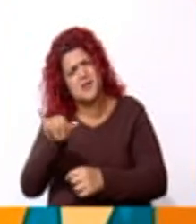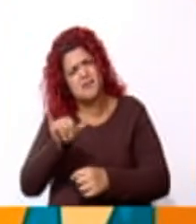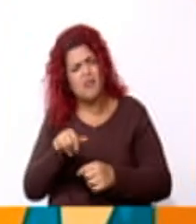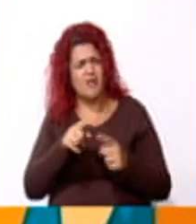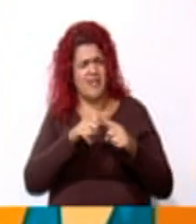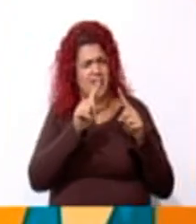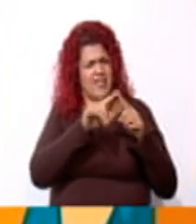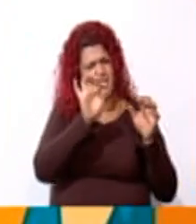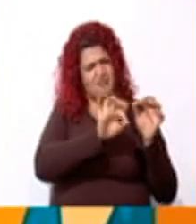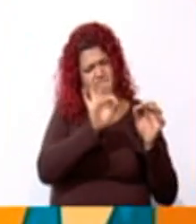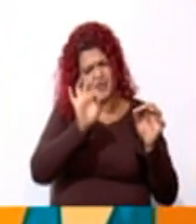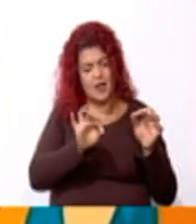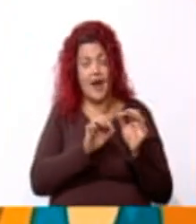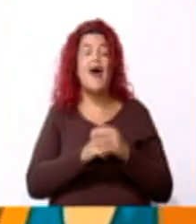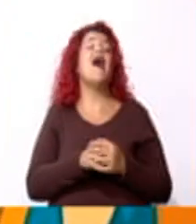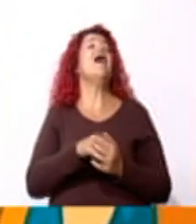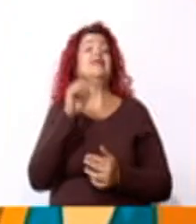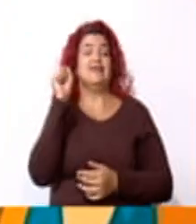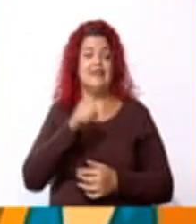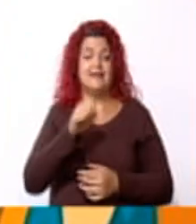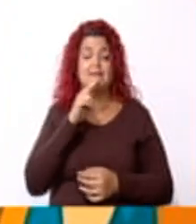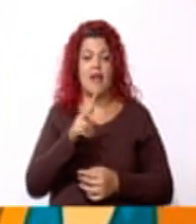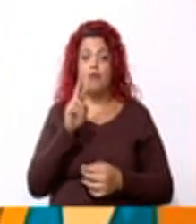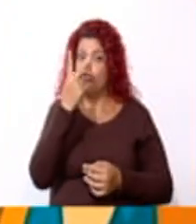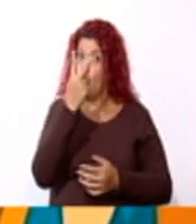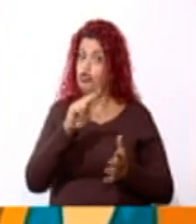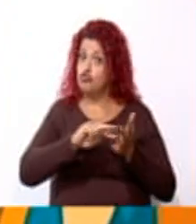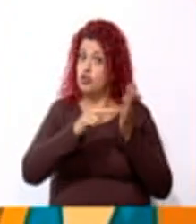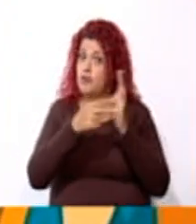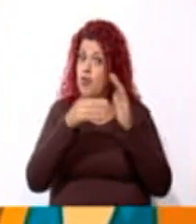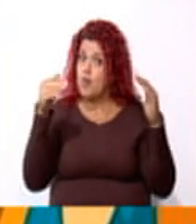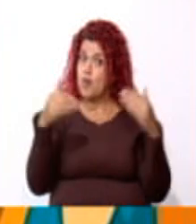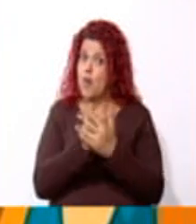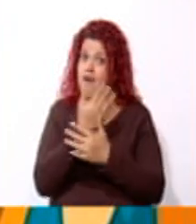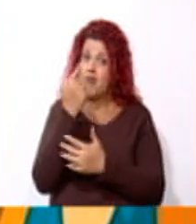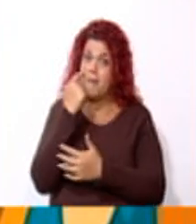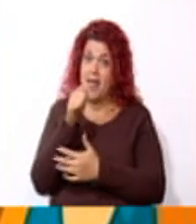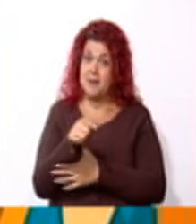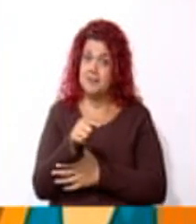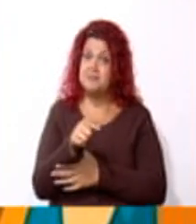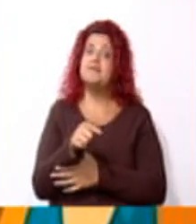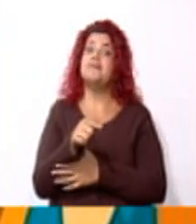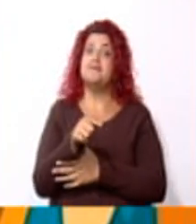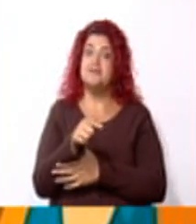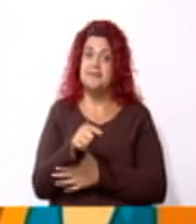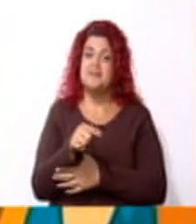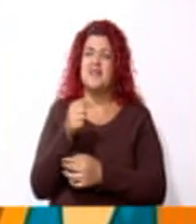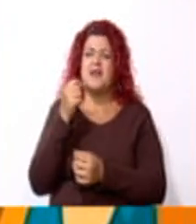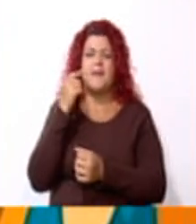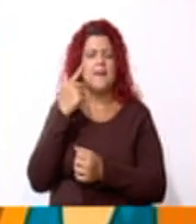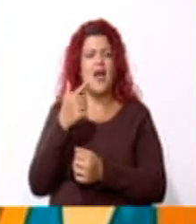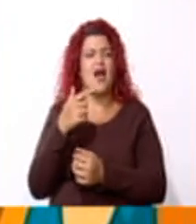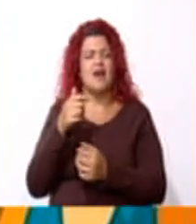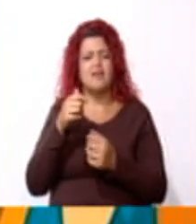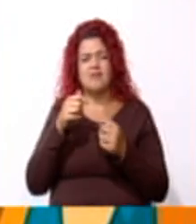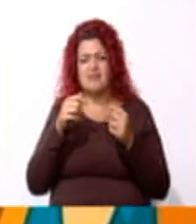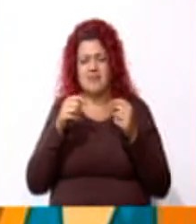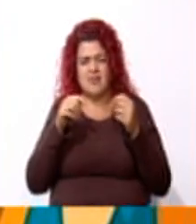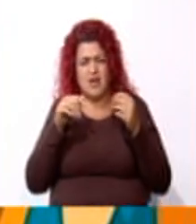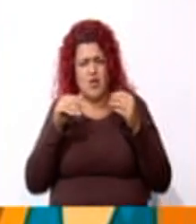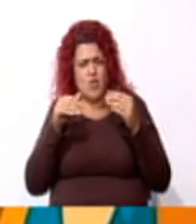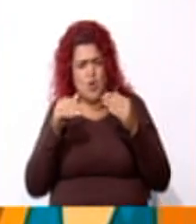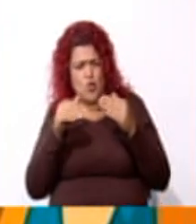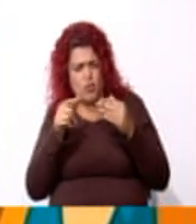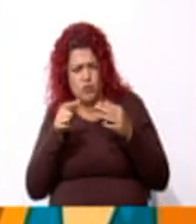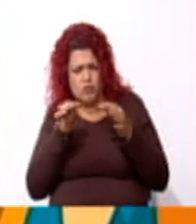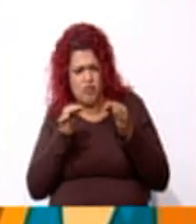introducir dos conceptos nuevos que nada tienen que ver entre sí, pero que están presentes en todas y en cada una de las figuras que